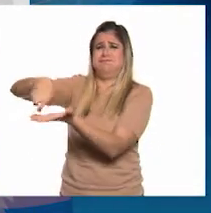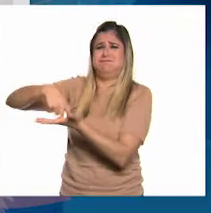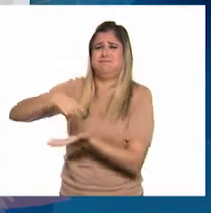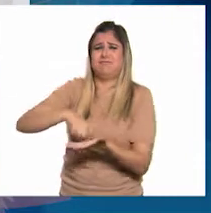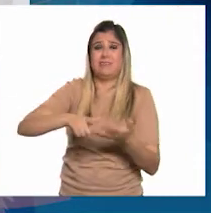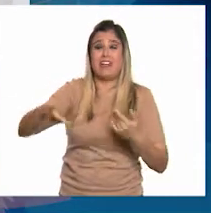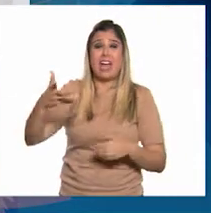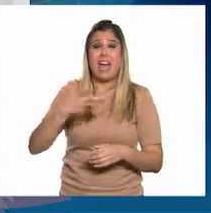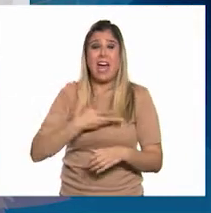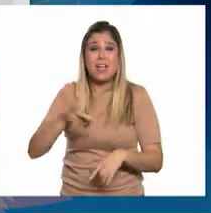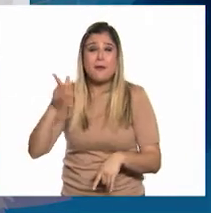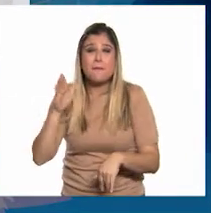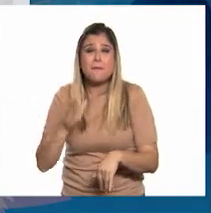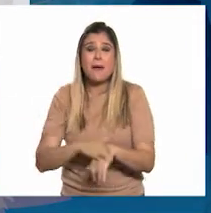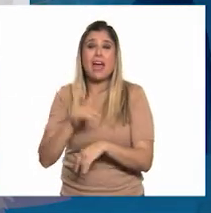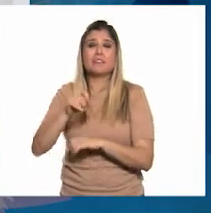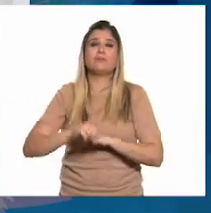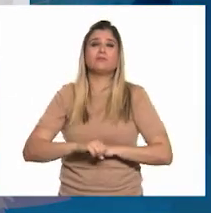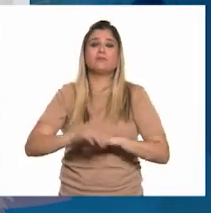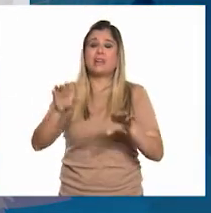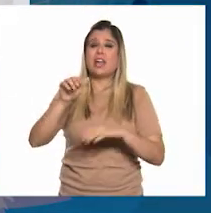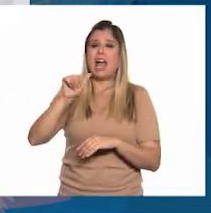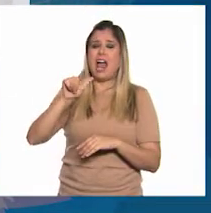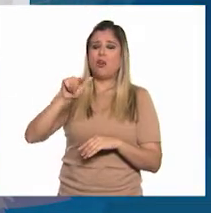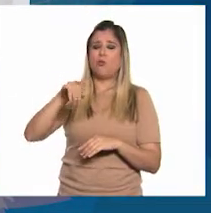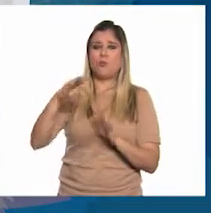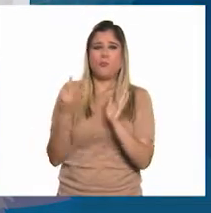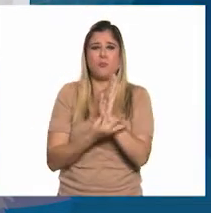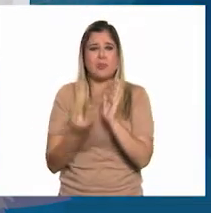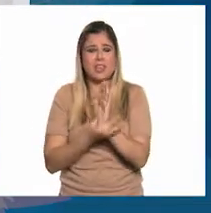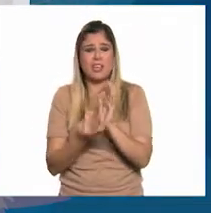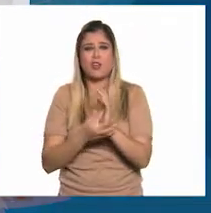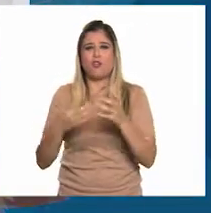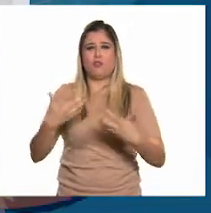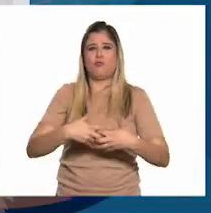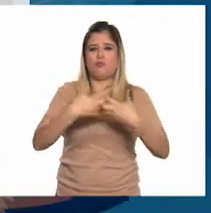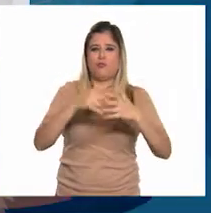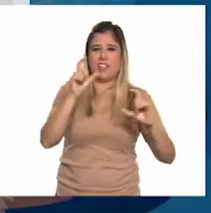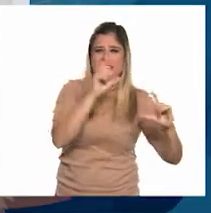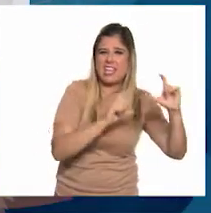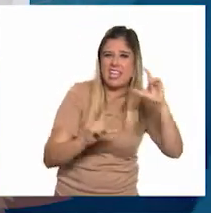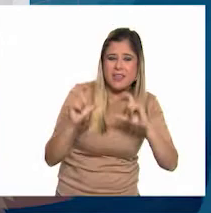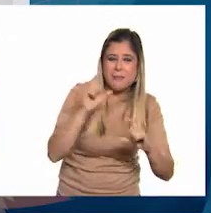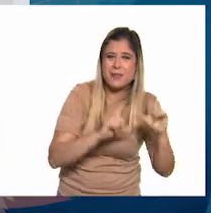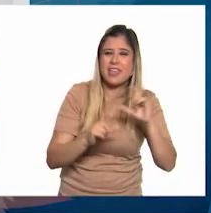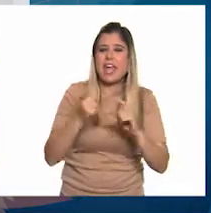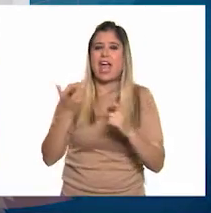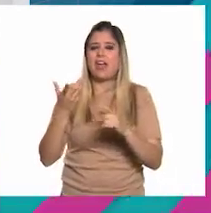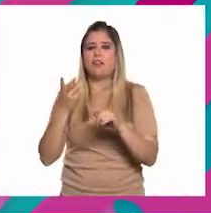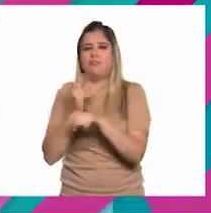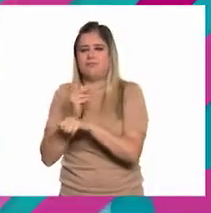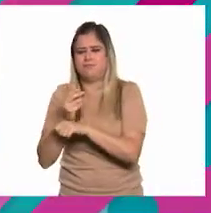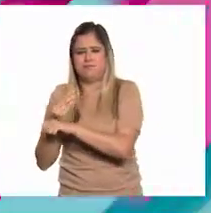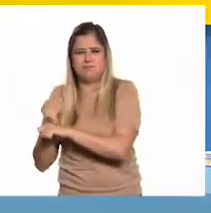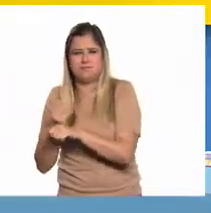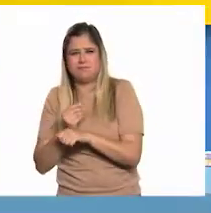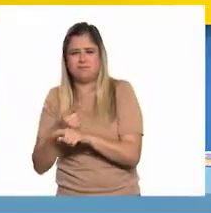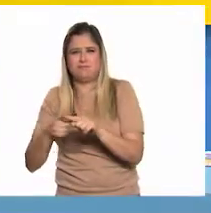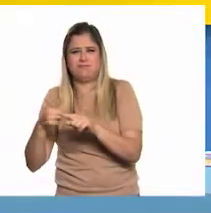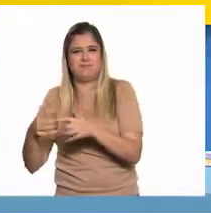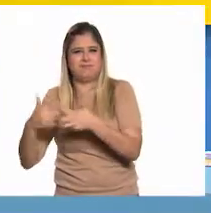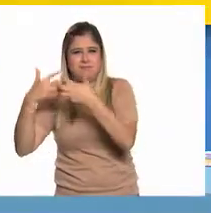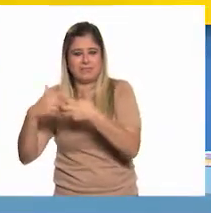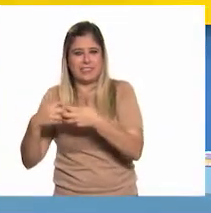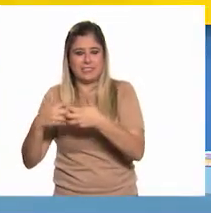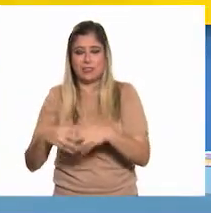a cabo la fundición del aluminio, industria química y otras industrias manufactureras. ¡Guau!